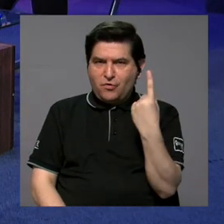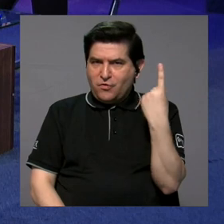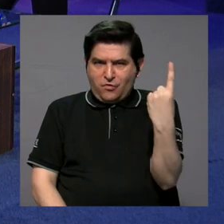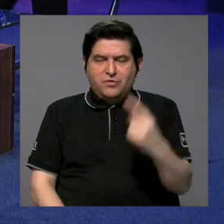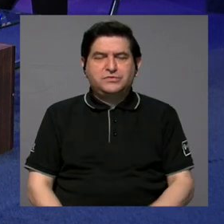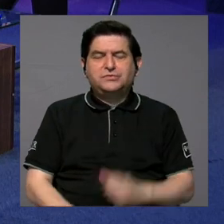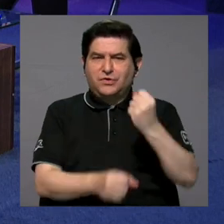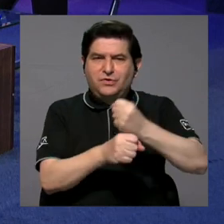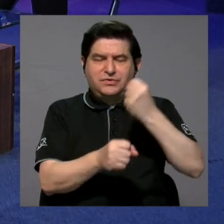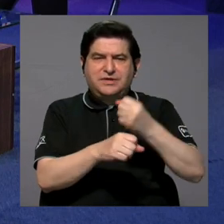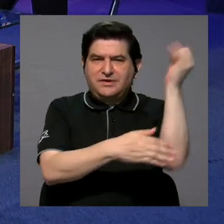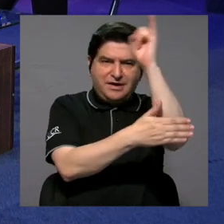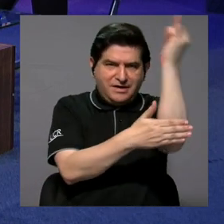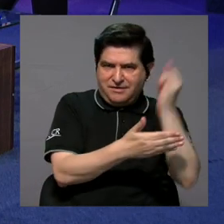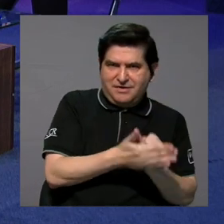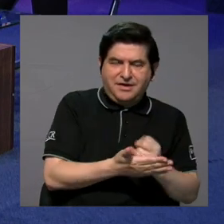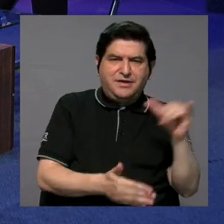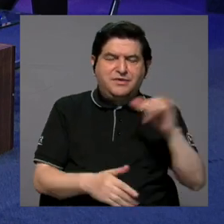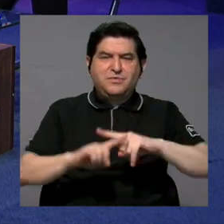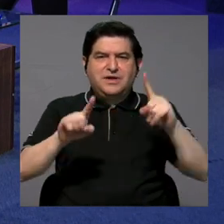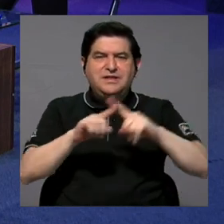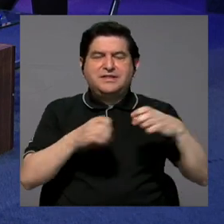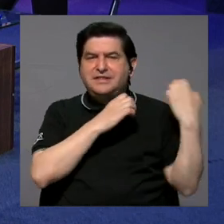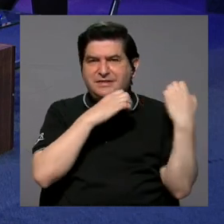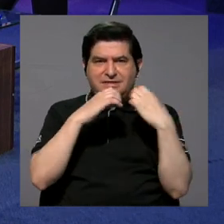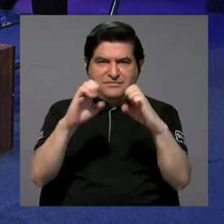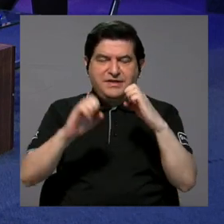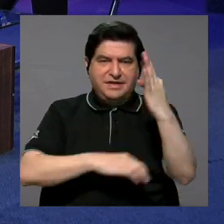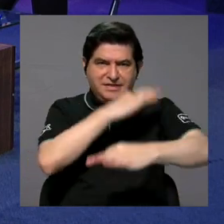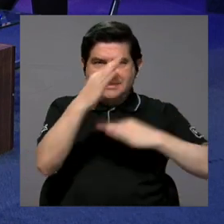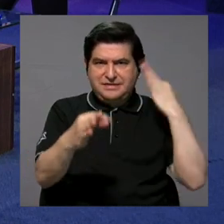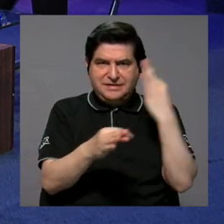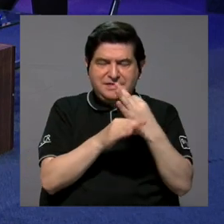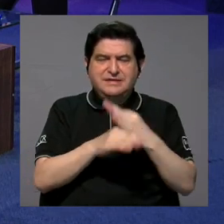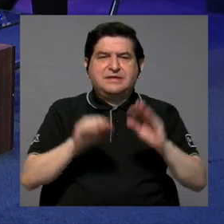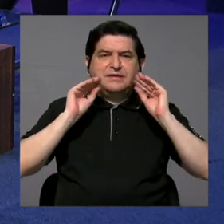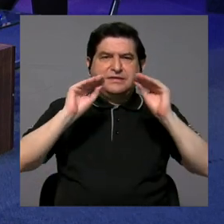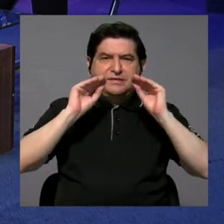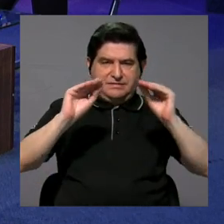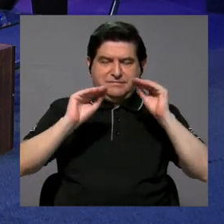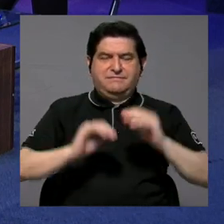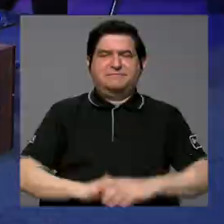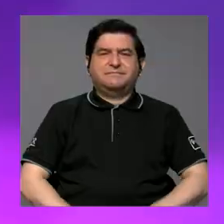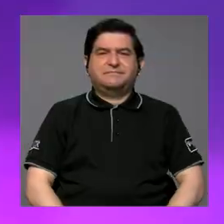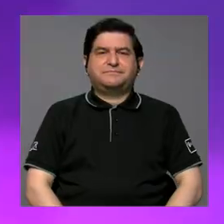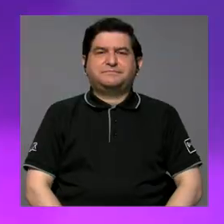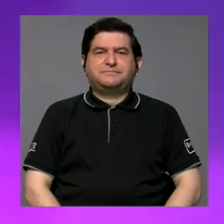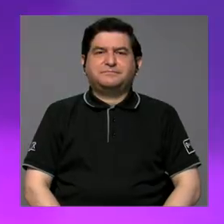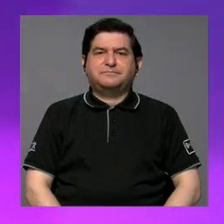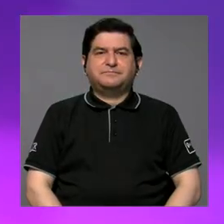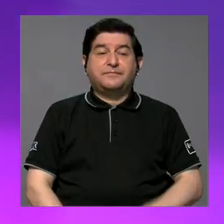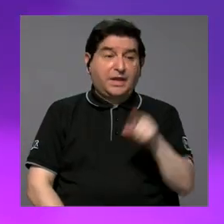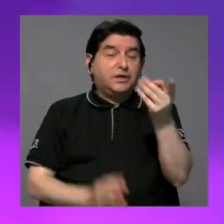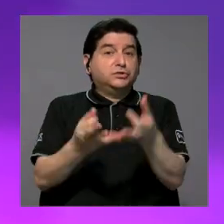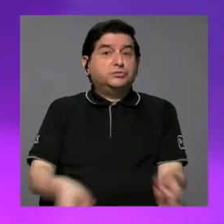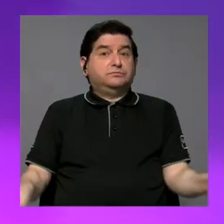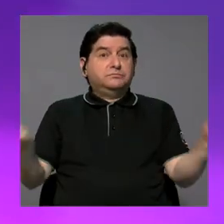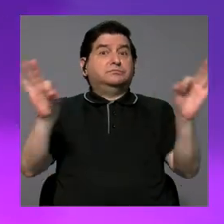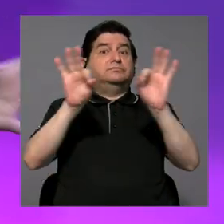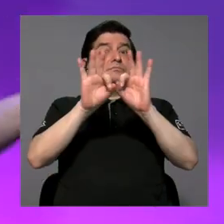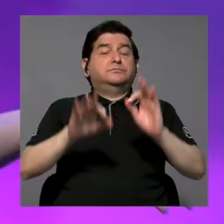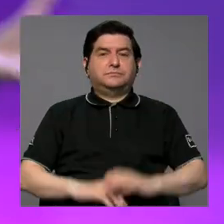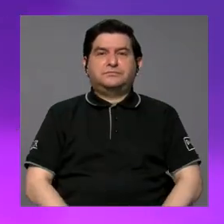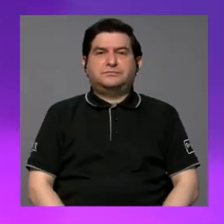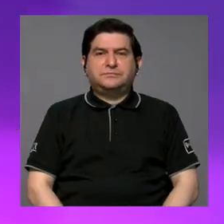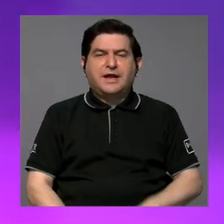trabajar con el arte, sino también con diferentes estrategias de tipo académicas y pedagógicas. Este punto es muy importante porque